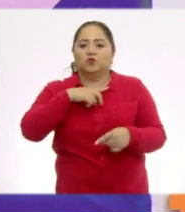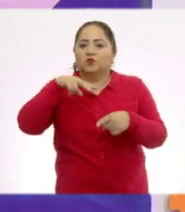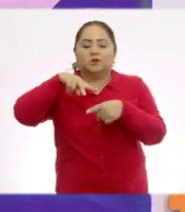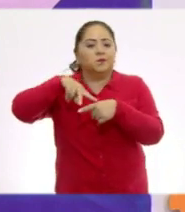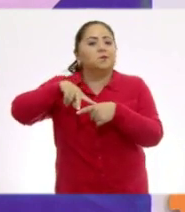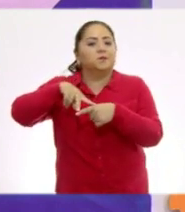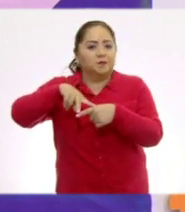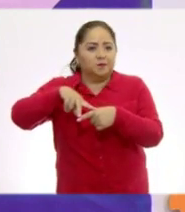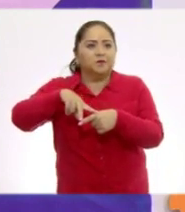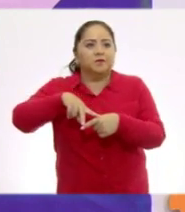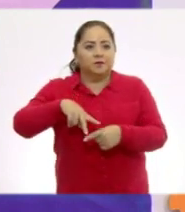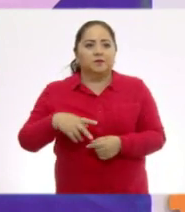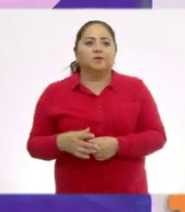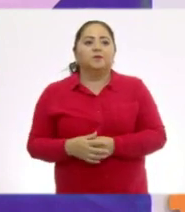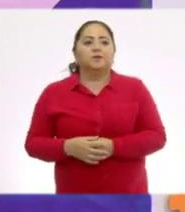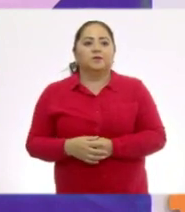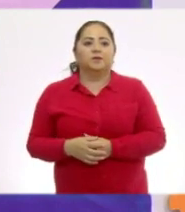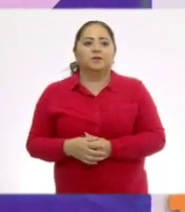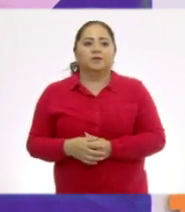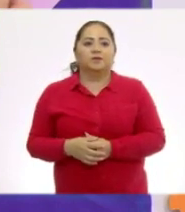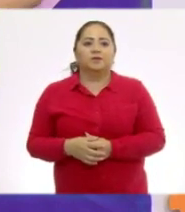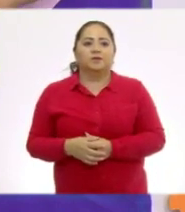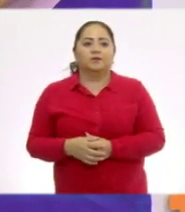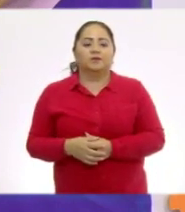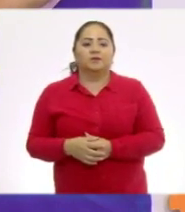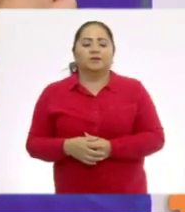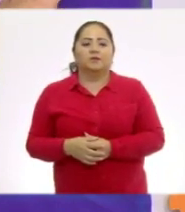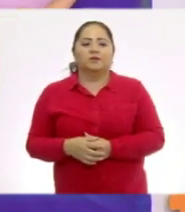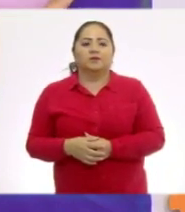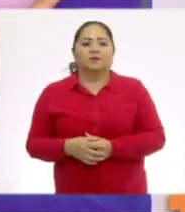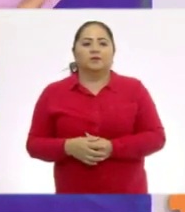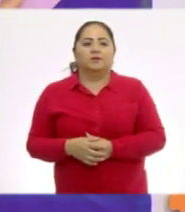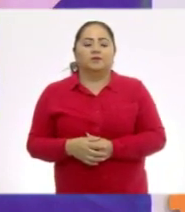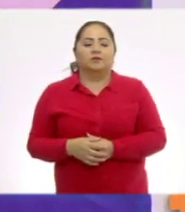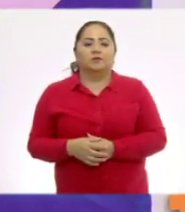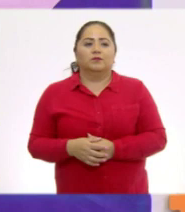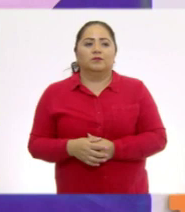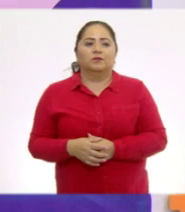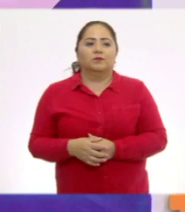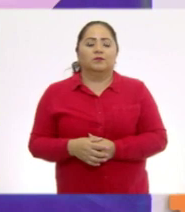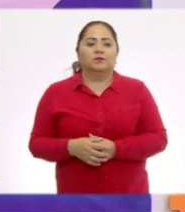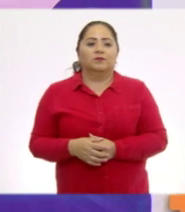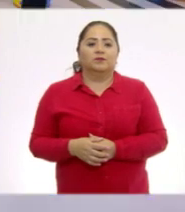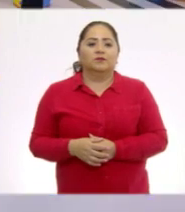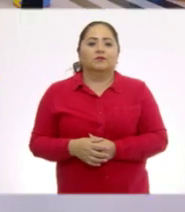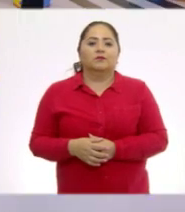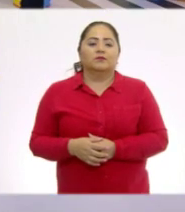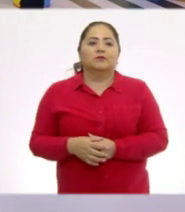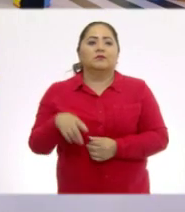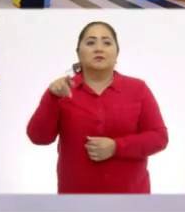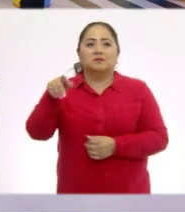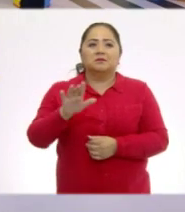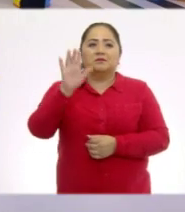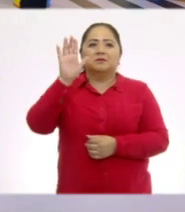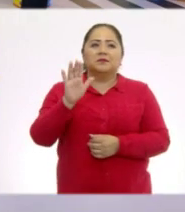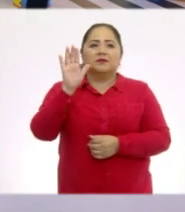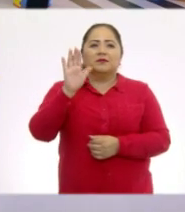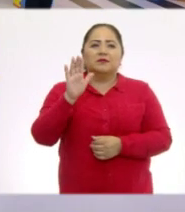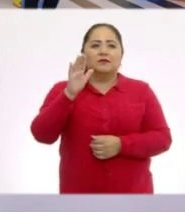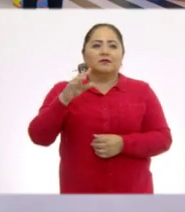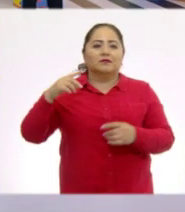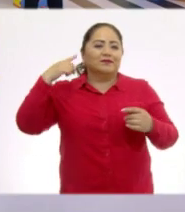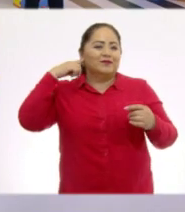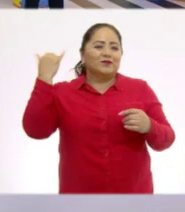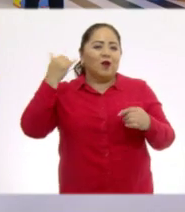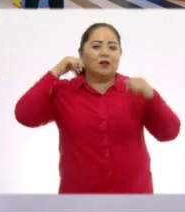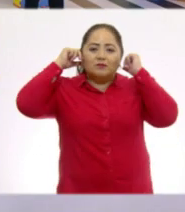¿cierto? ¿Triángulos? Este es un triángulo y este es otro triángulo. Es como si este triángulo tuviera unas